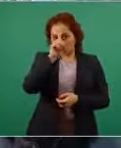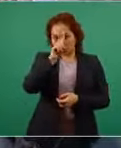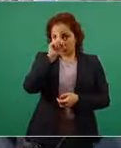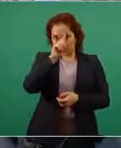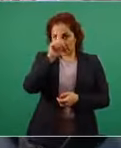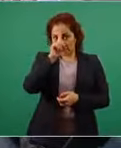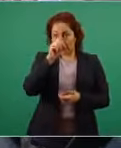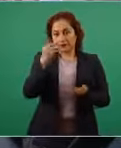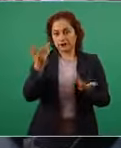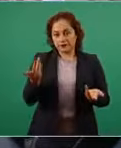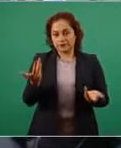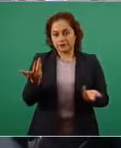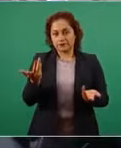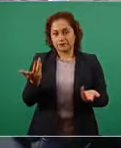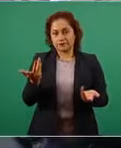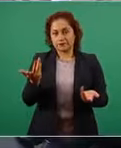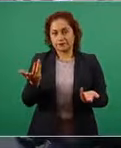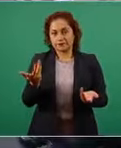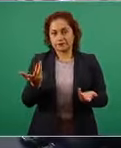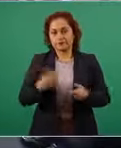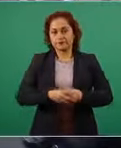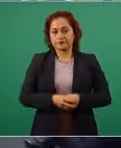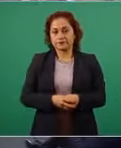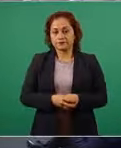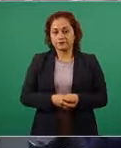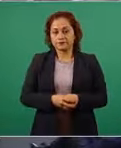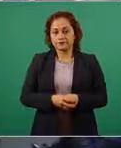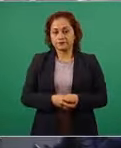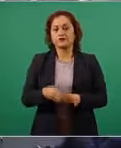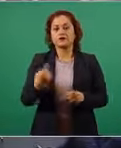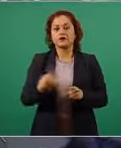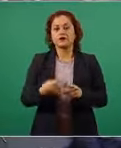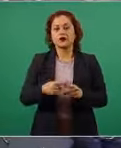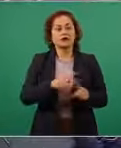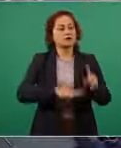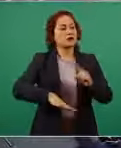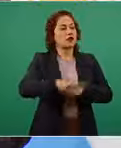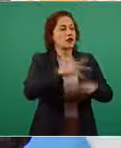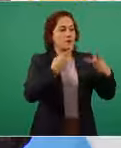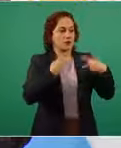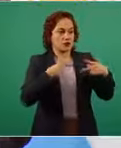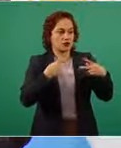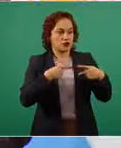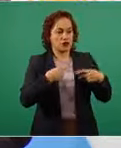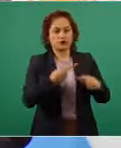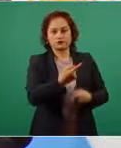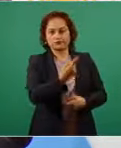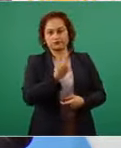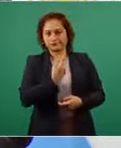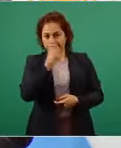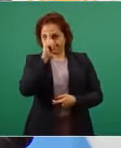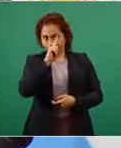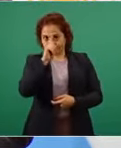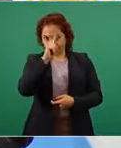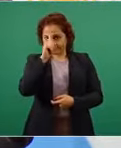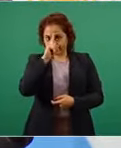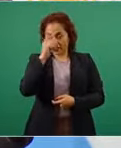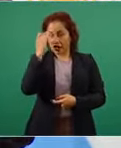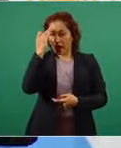nuestros asesores que son los ciudadanos que no nos tardemos mucho en la conferencia